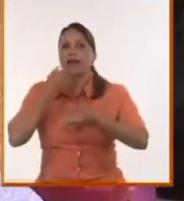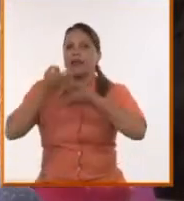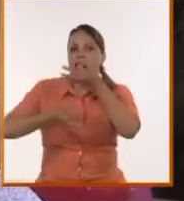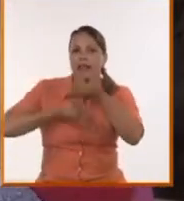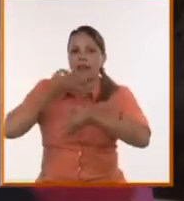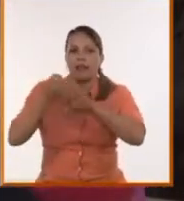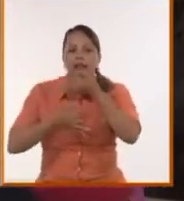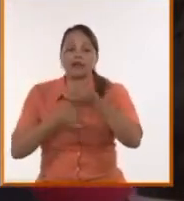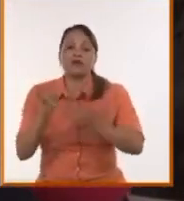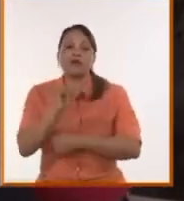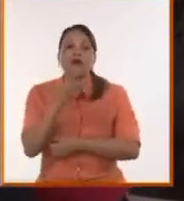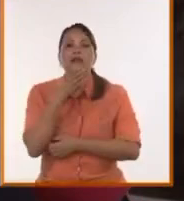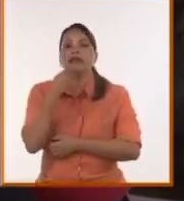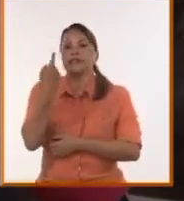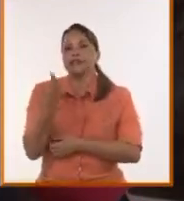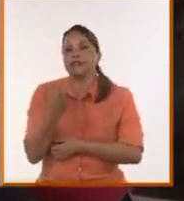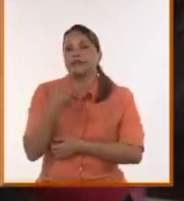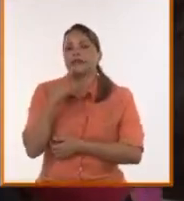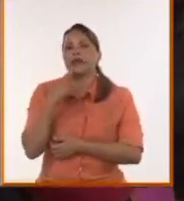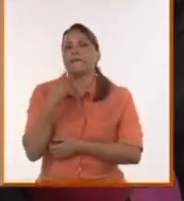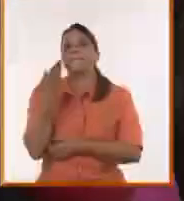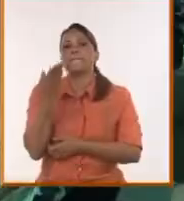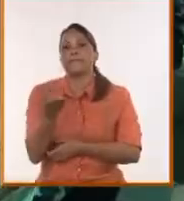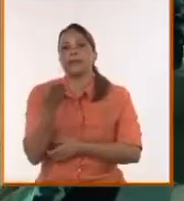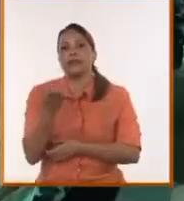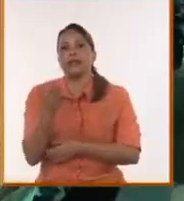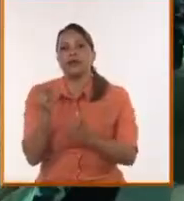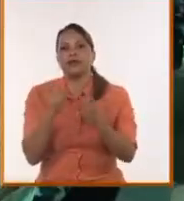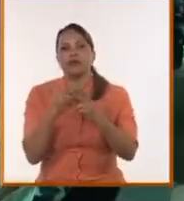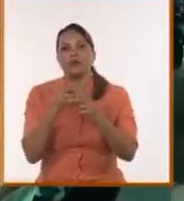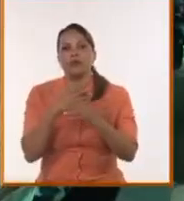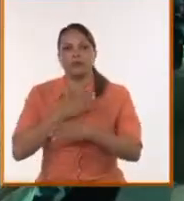también pidamos que construyamos autopistas propias.